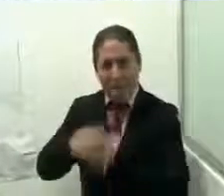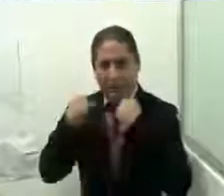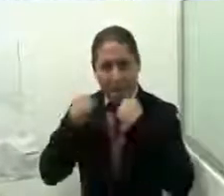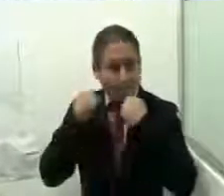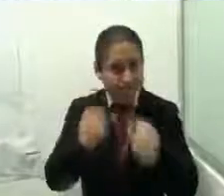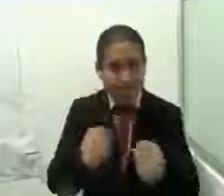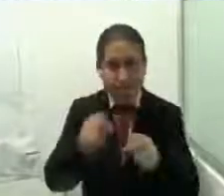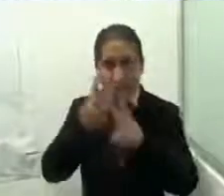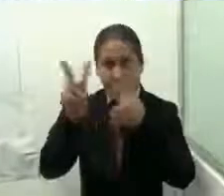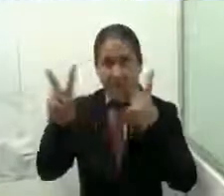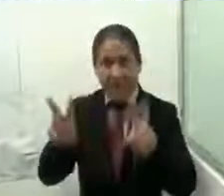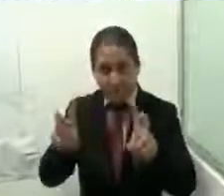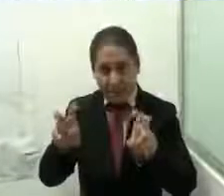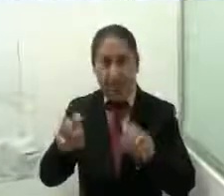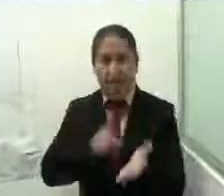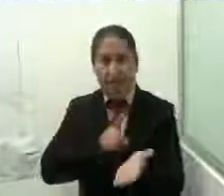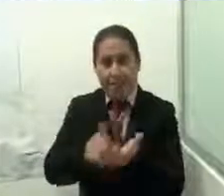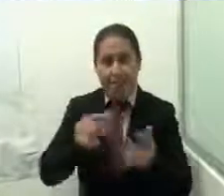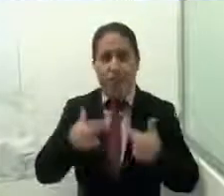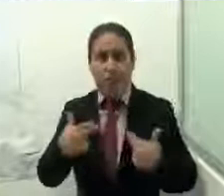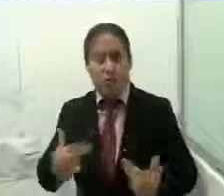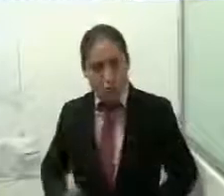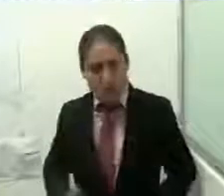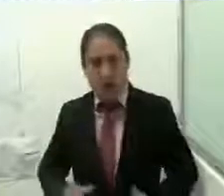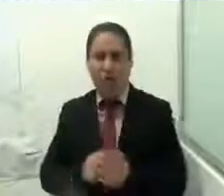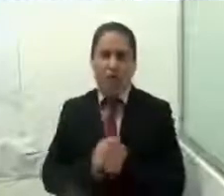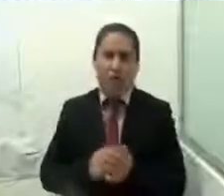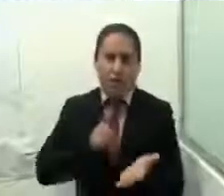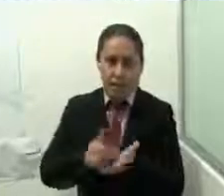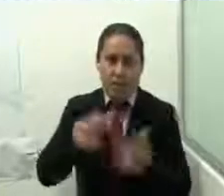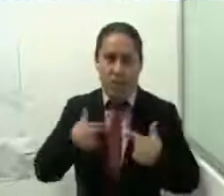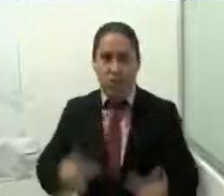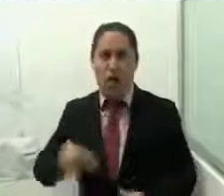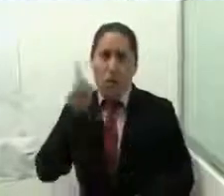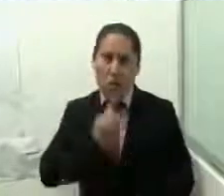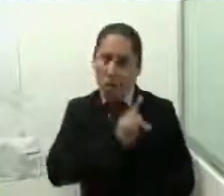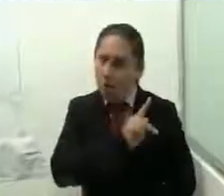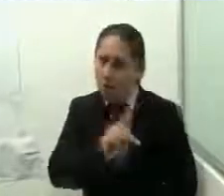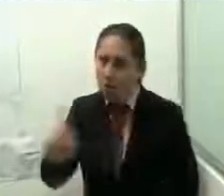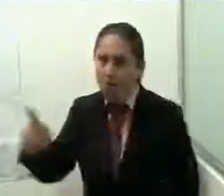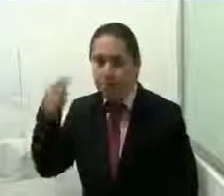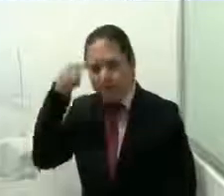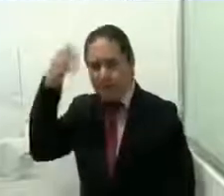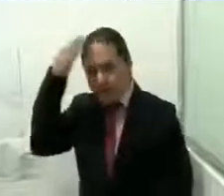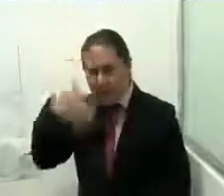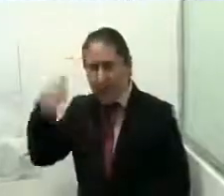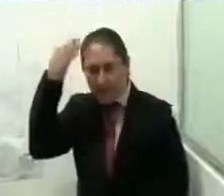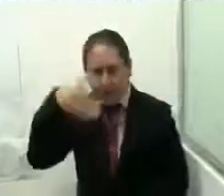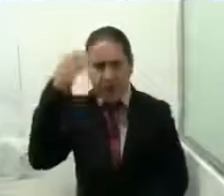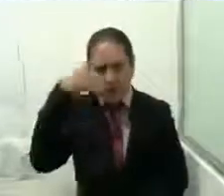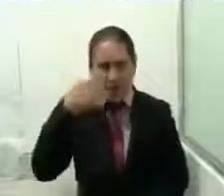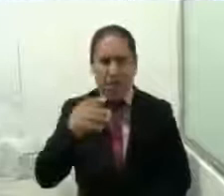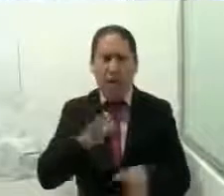en temas de derechos humanos, derechos humanos de las mujeres, que sepan cuáles son los tipos de violencia que